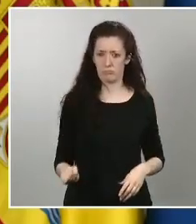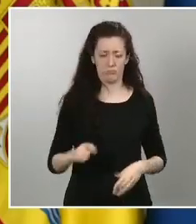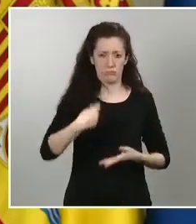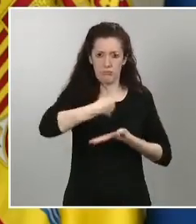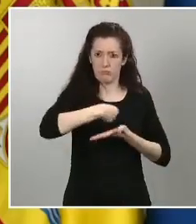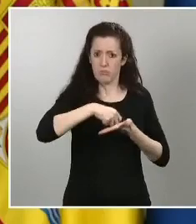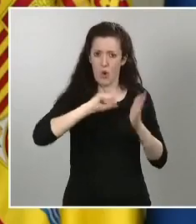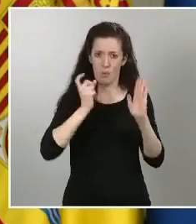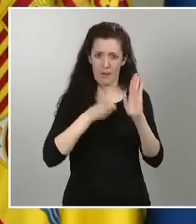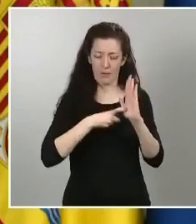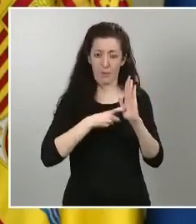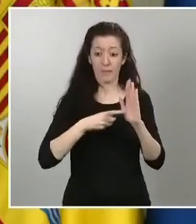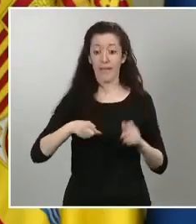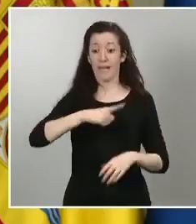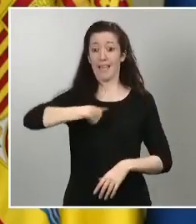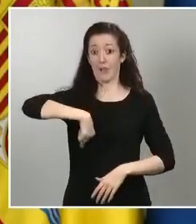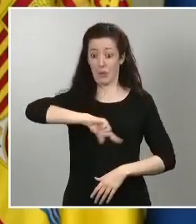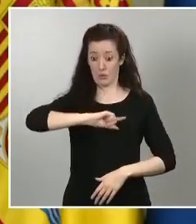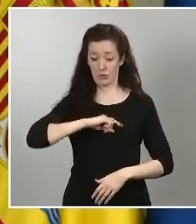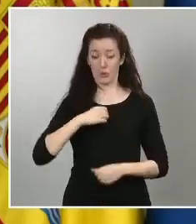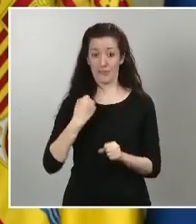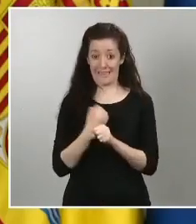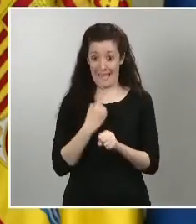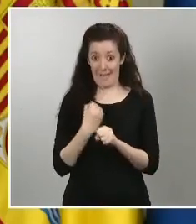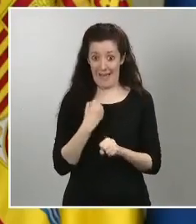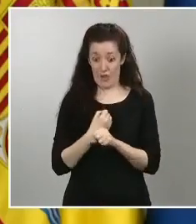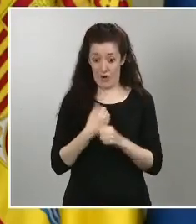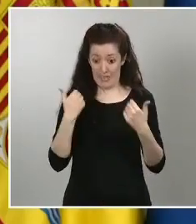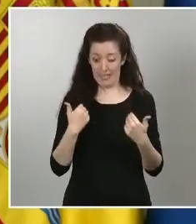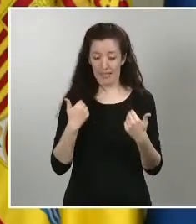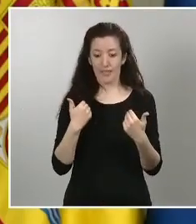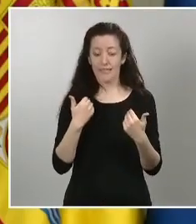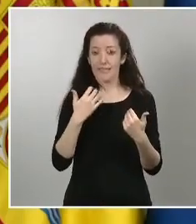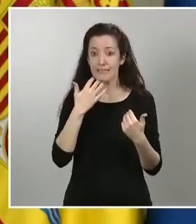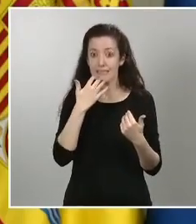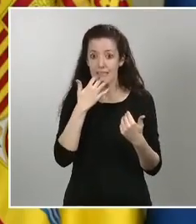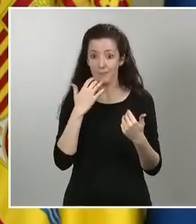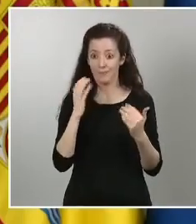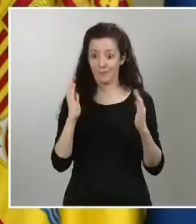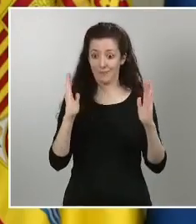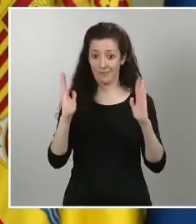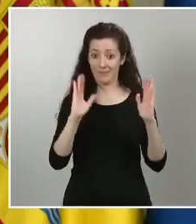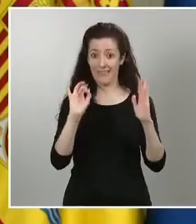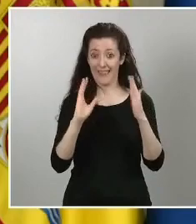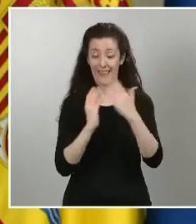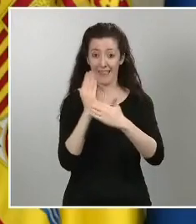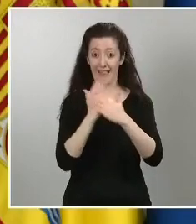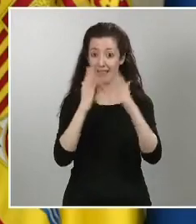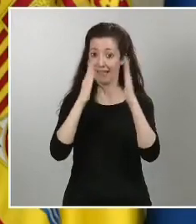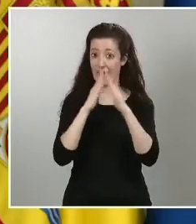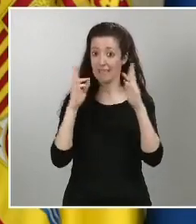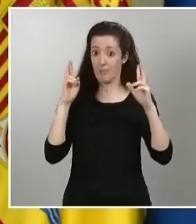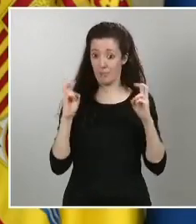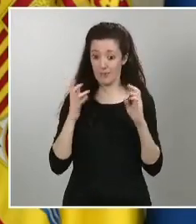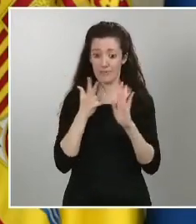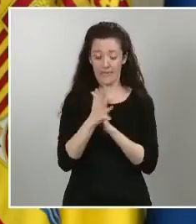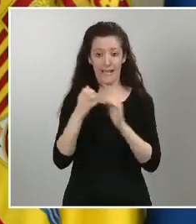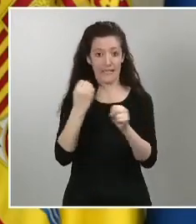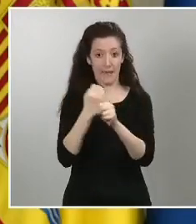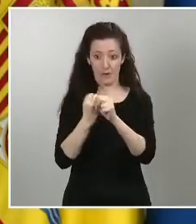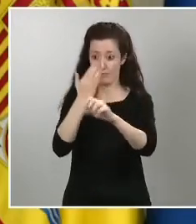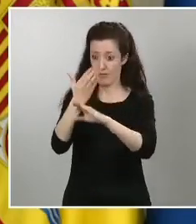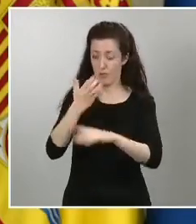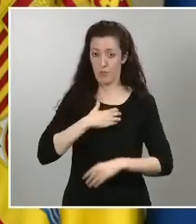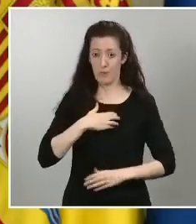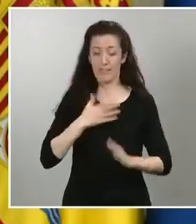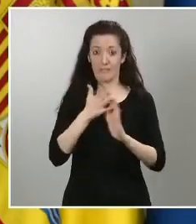devolver las horas que no desempeñemos durante estos 15 días que vuelvo a insistir en realidad se convierten en